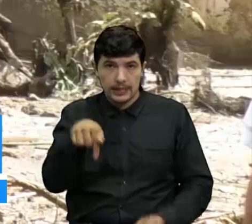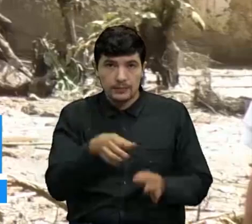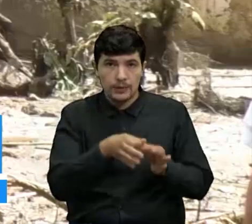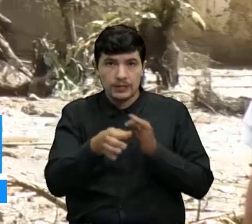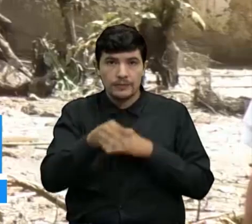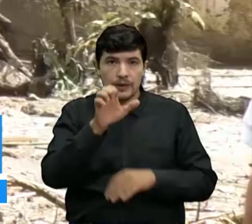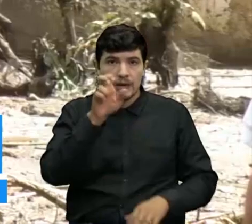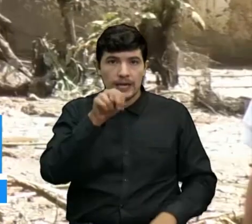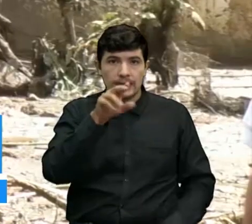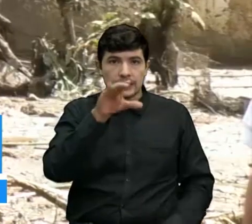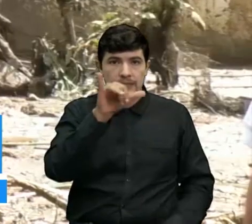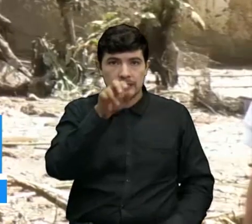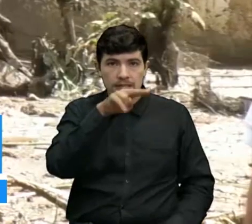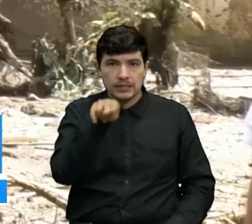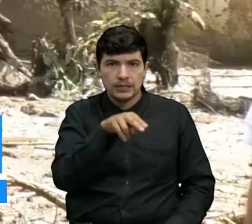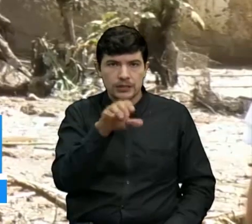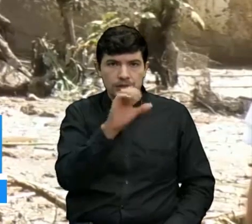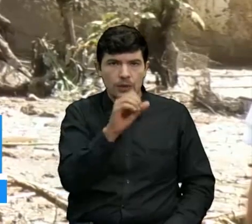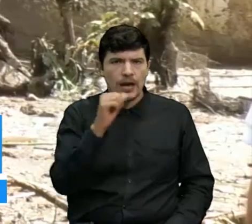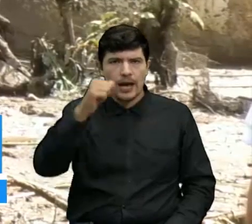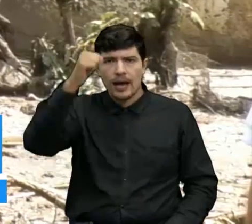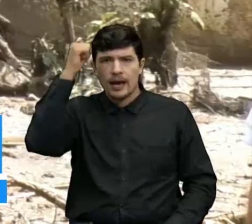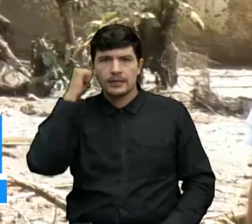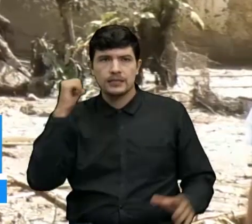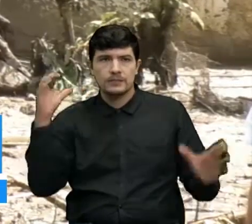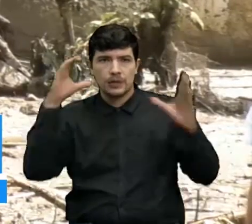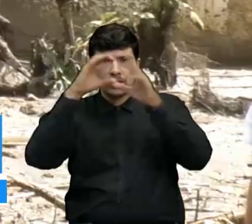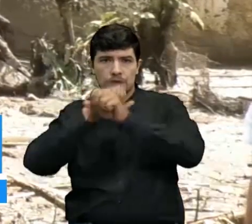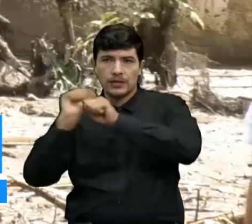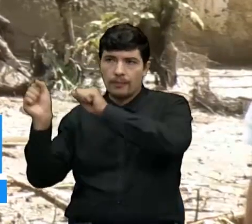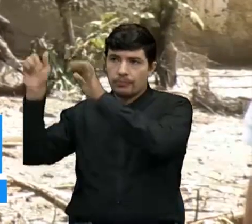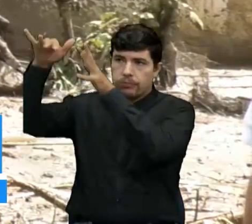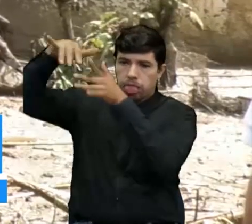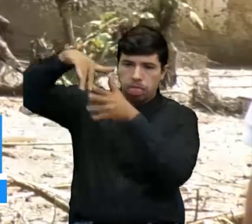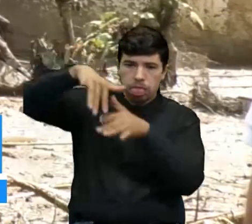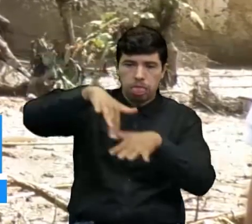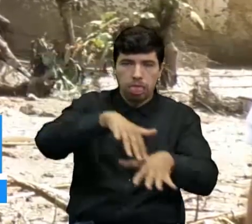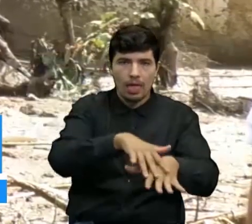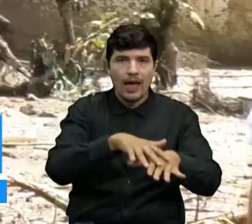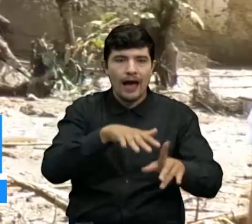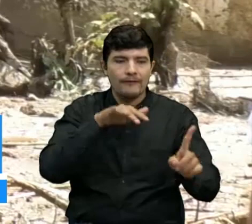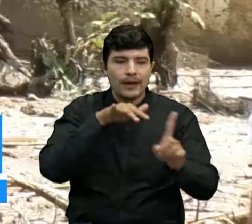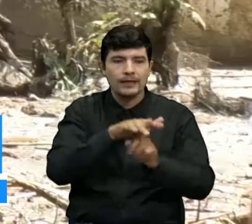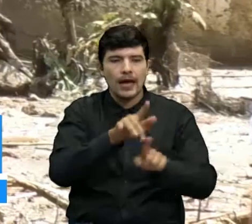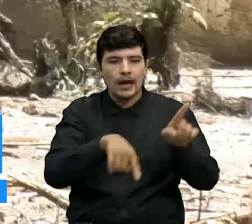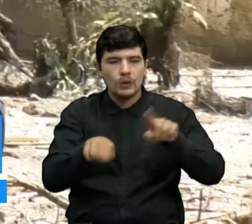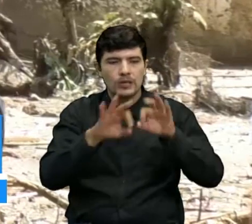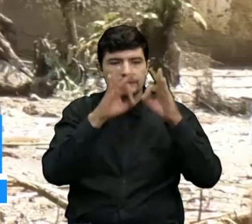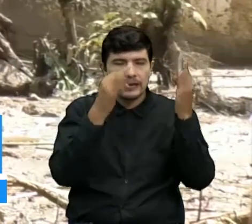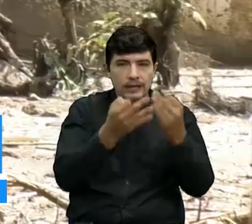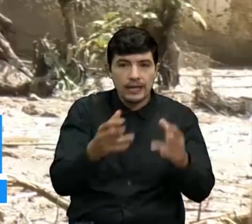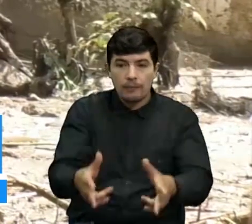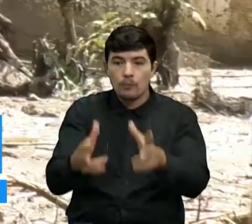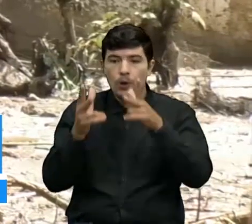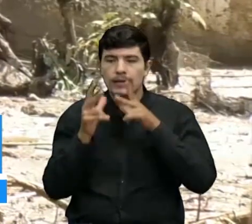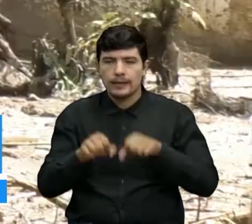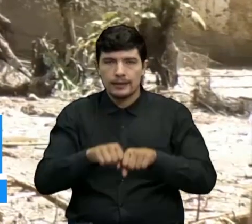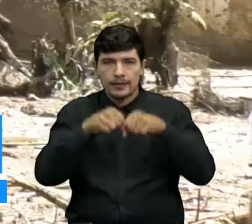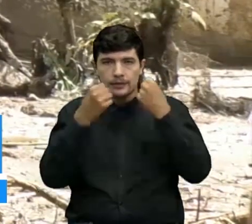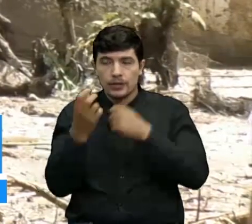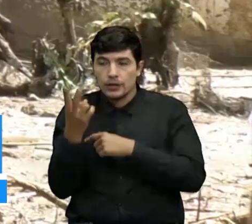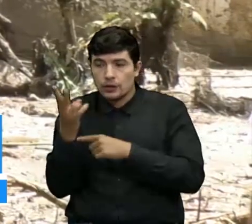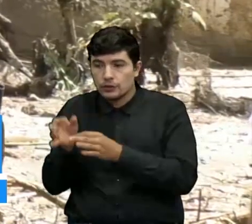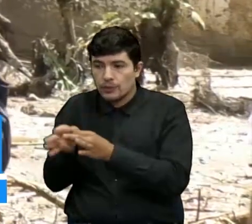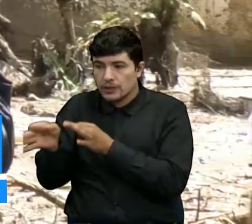ocurrió un deslizamiento de tierra, damnificó varias familias, se llevó un puente y dejó incomunicado a los dos municipios de